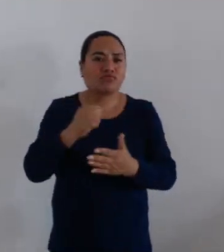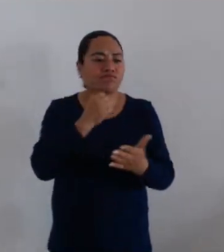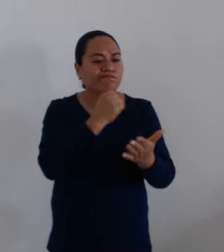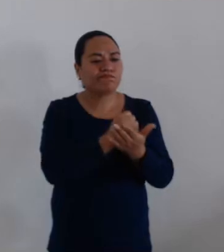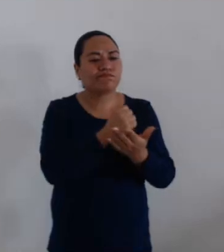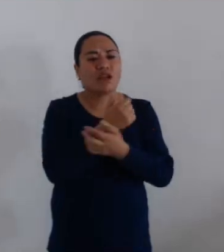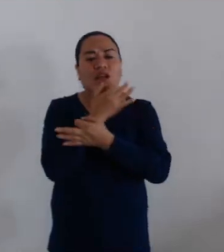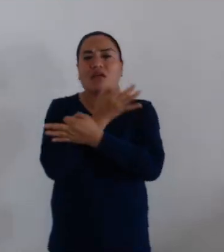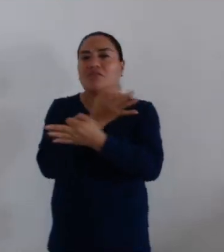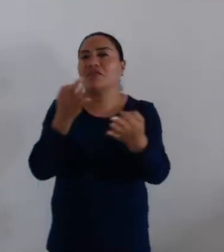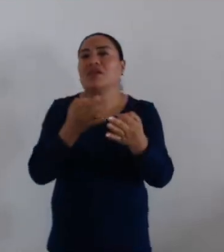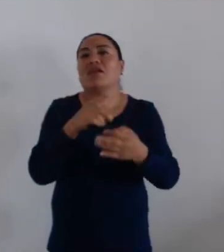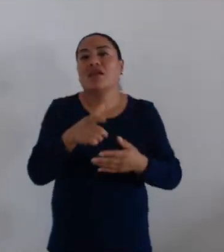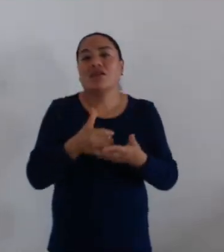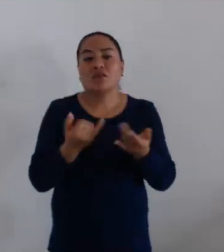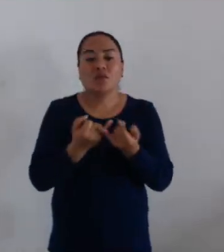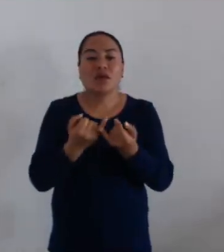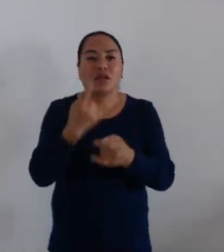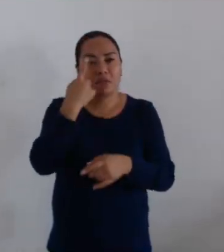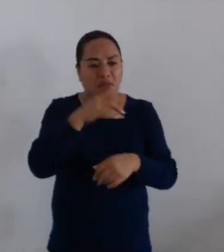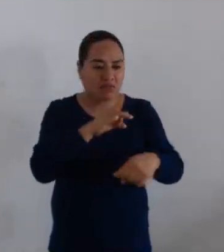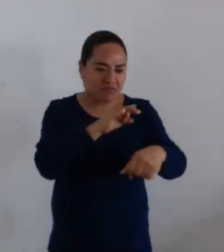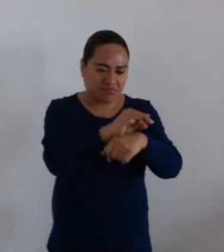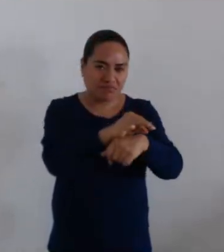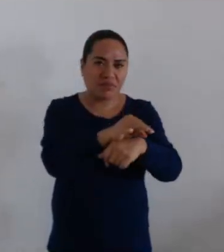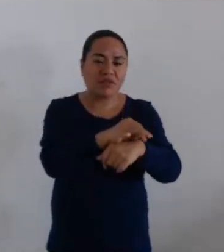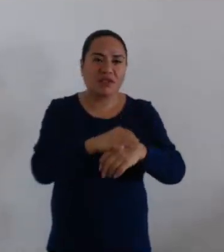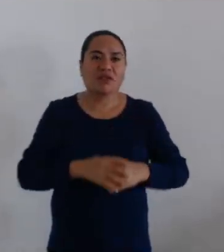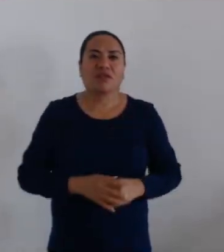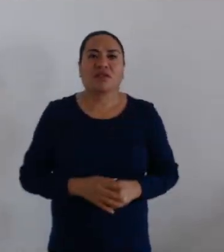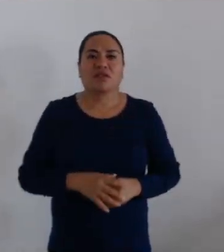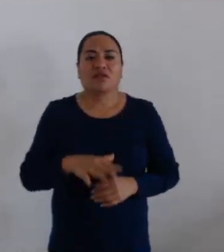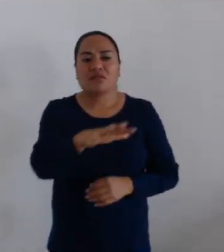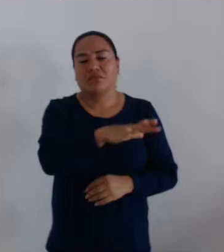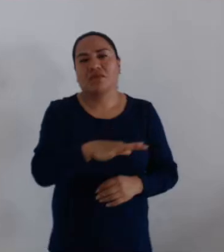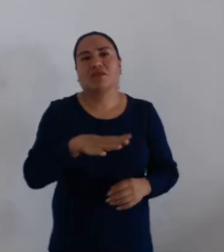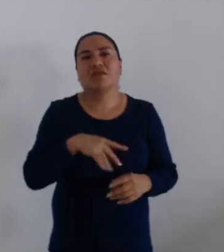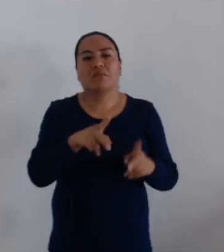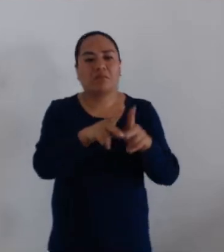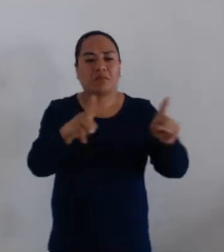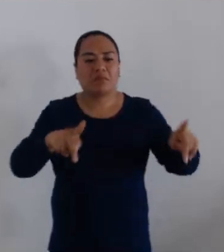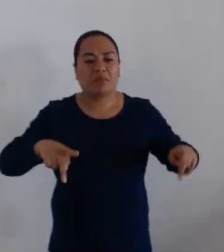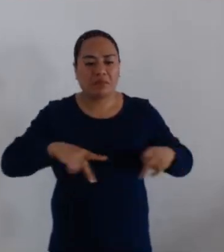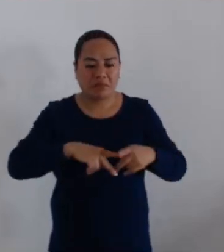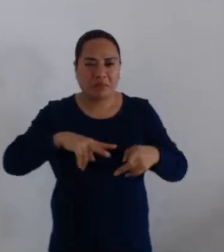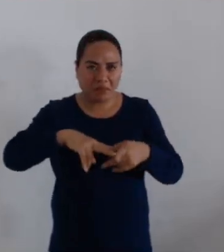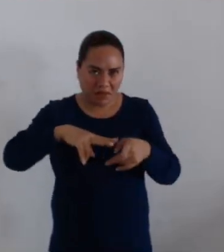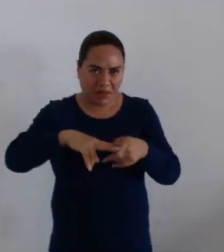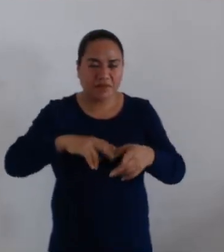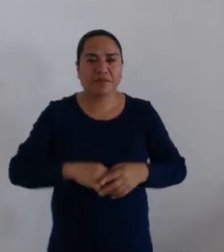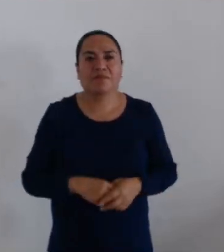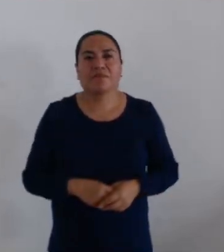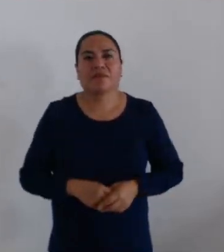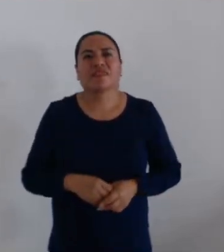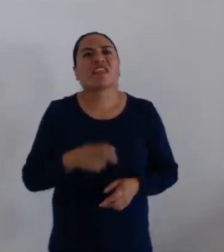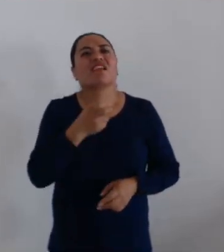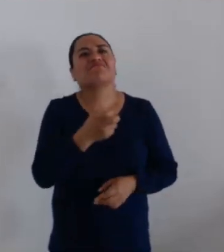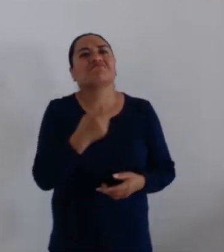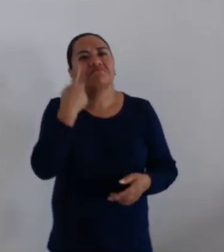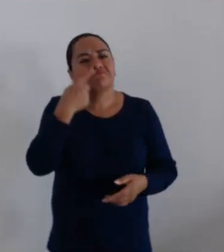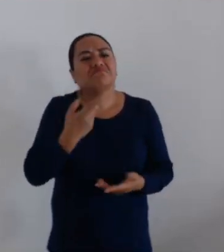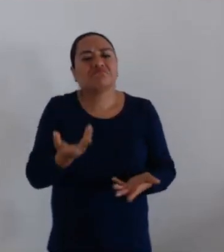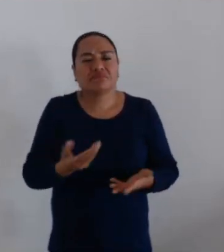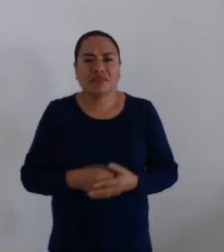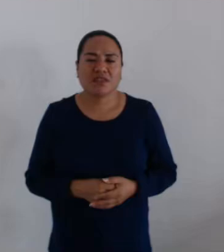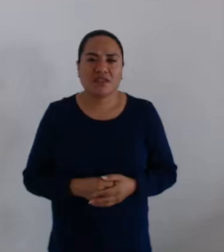federal de protección al Parque Nacional Benito Juárez. ¿Y esto qué significa? Que hay